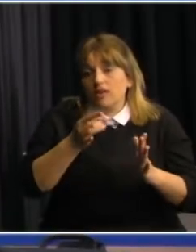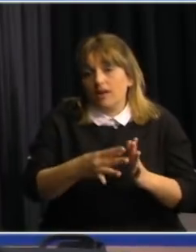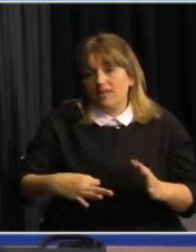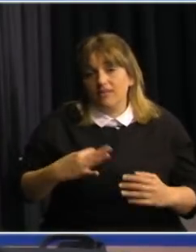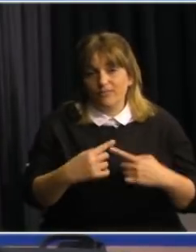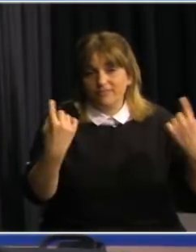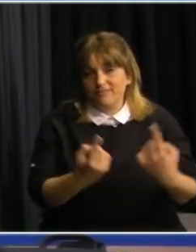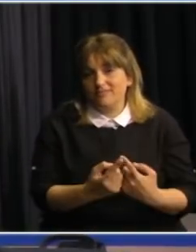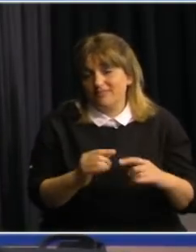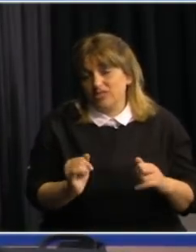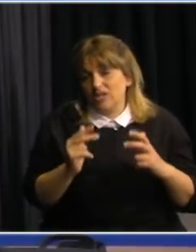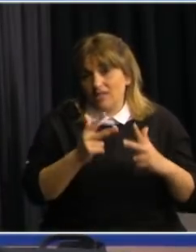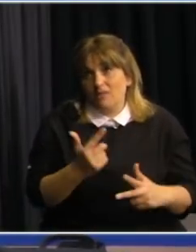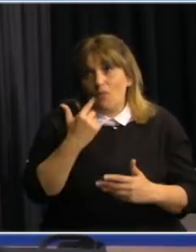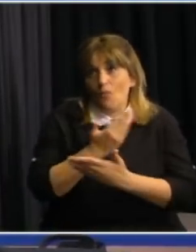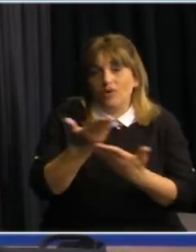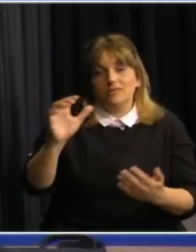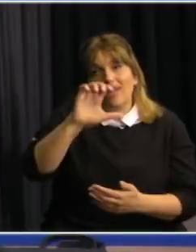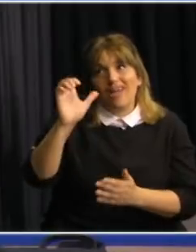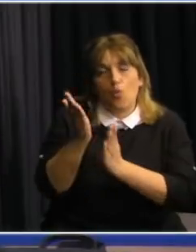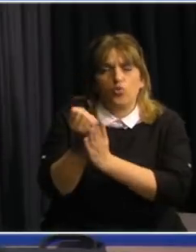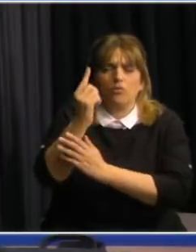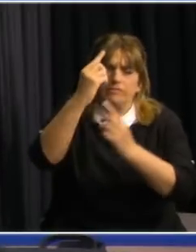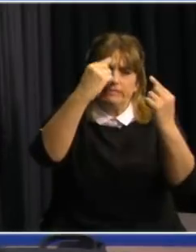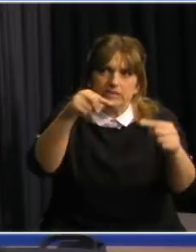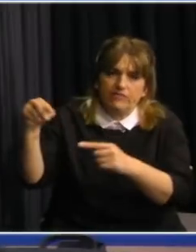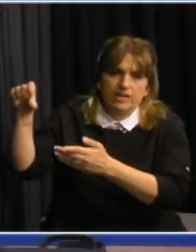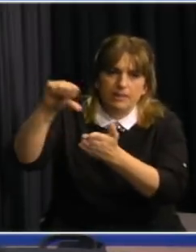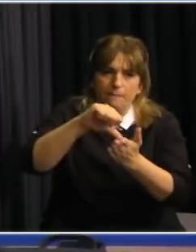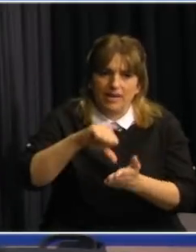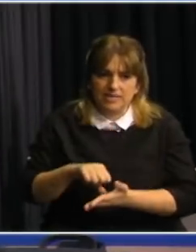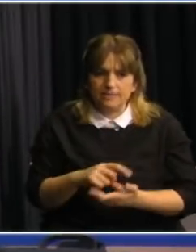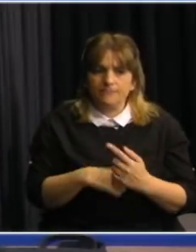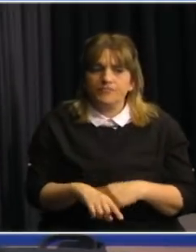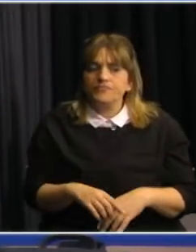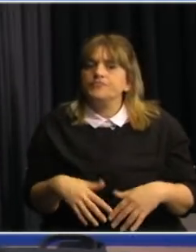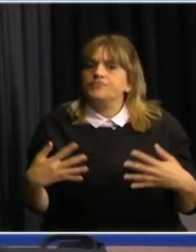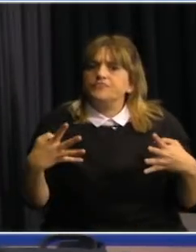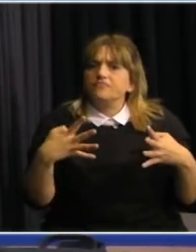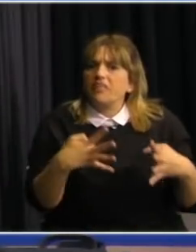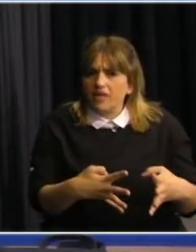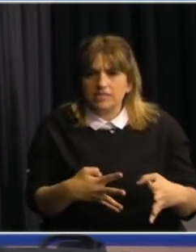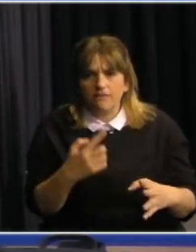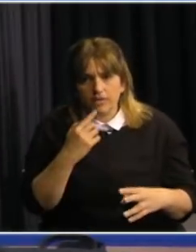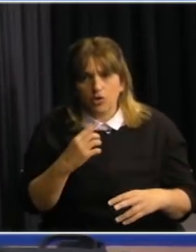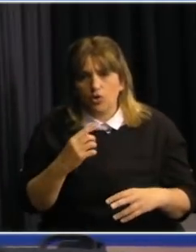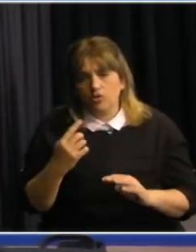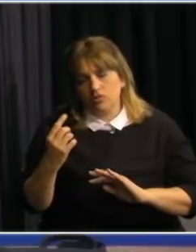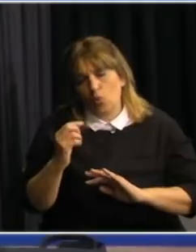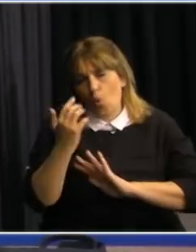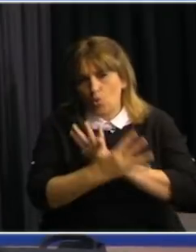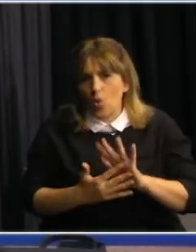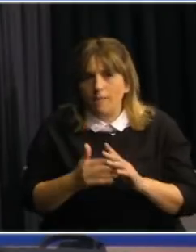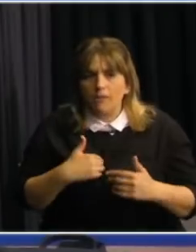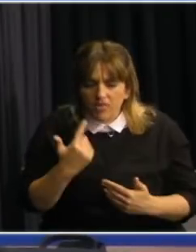vida como claramente está ocurriendo en Europa y en otros países. Tenemos un enorme desafío y oportunidad como sociedad para demostrarnos y